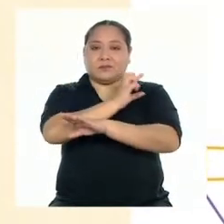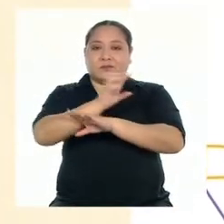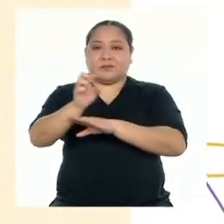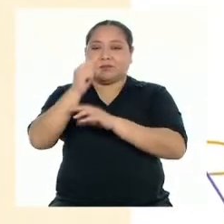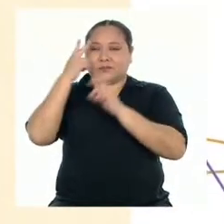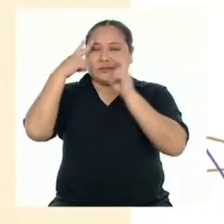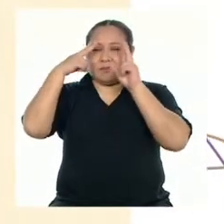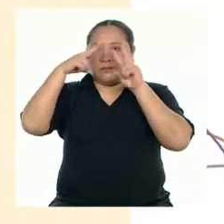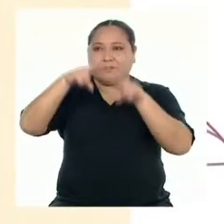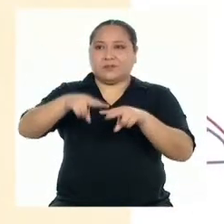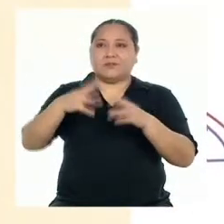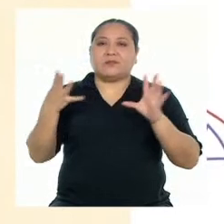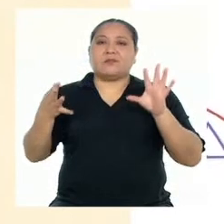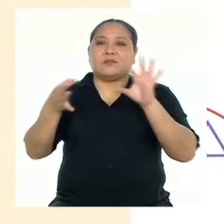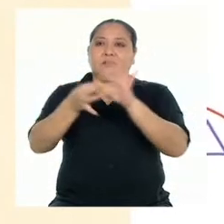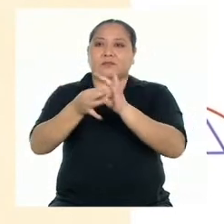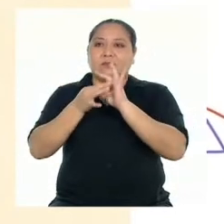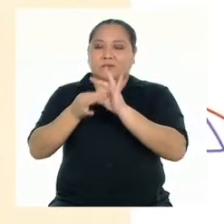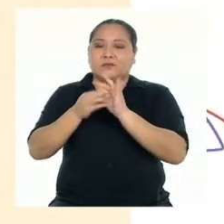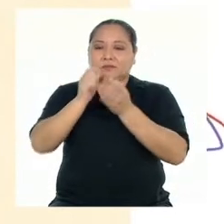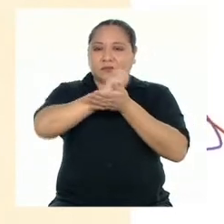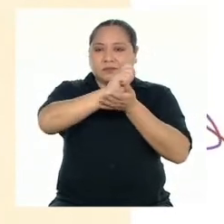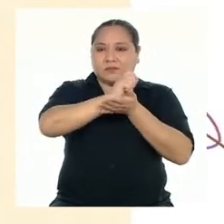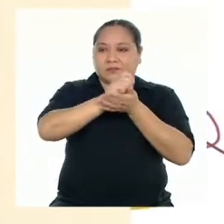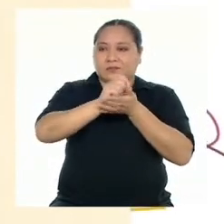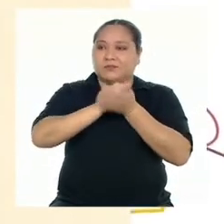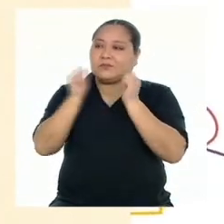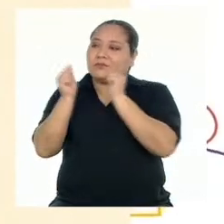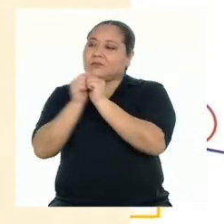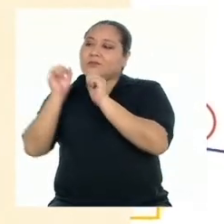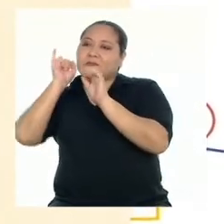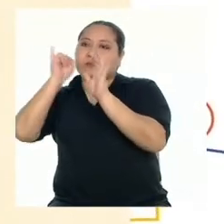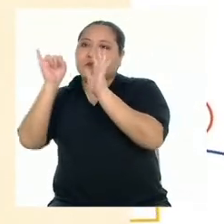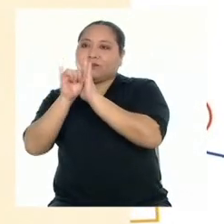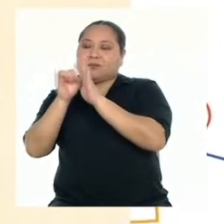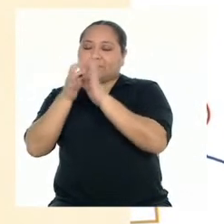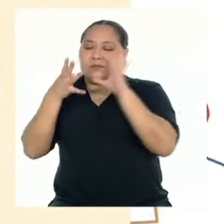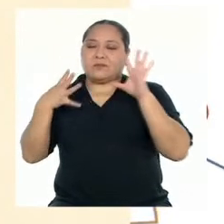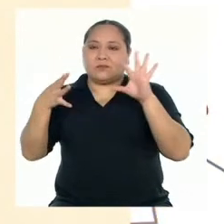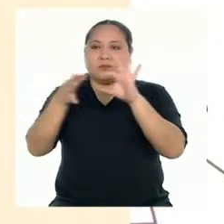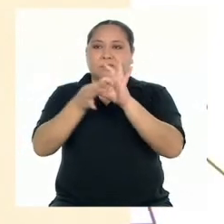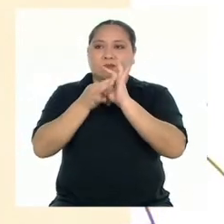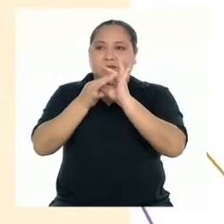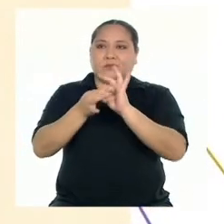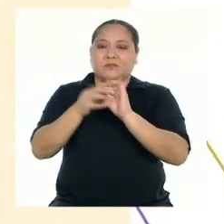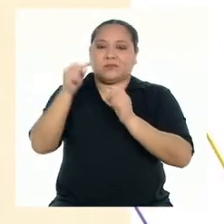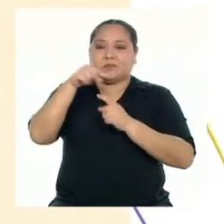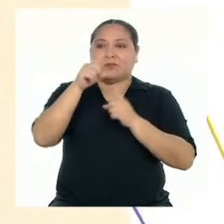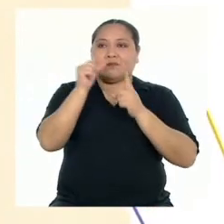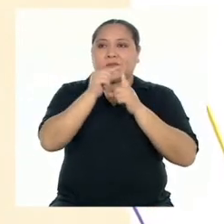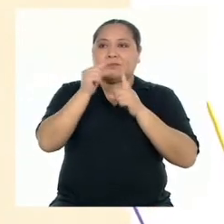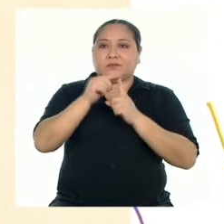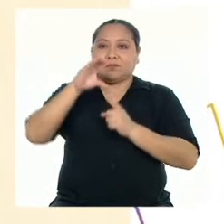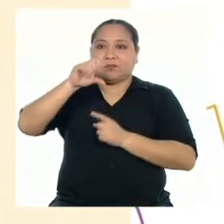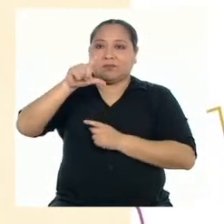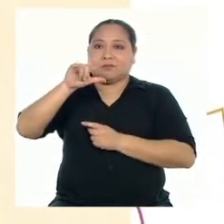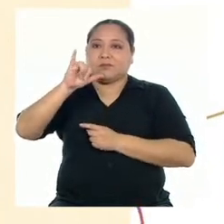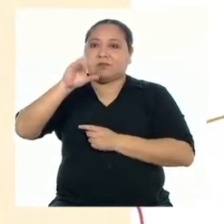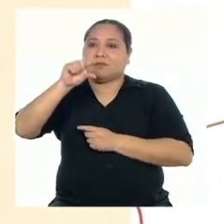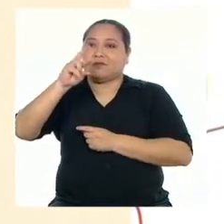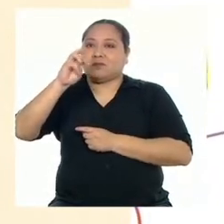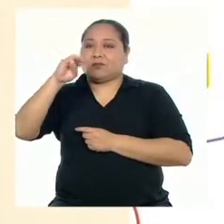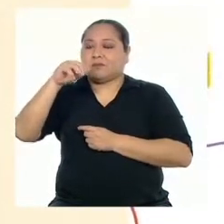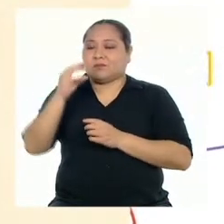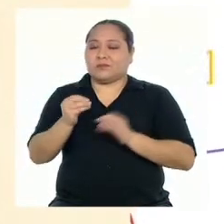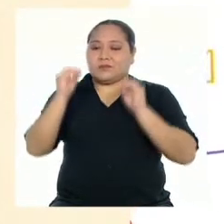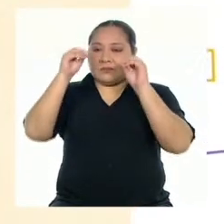pues fusionan el texto y la imagen como un complemento armónico. Las palabras del caligrama se